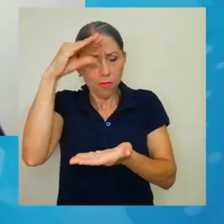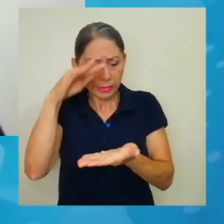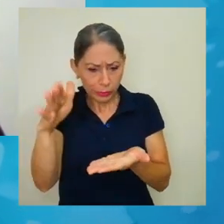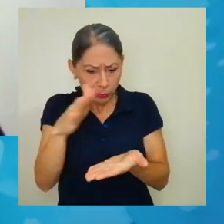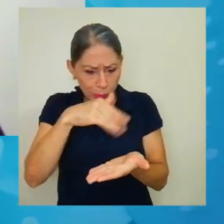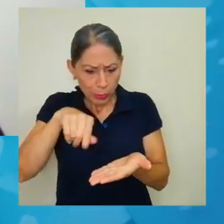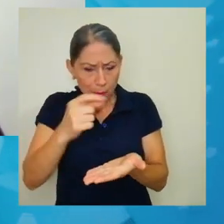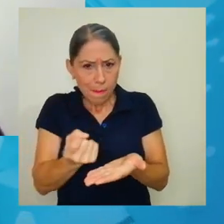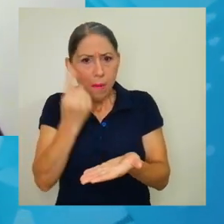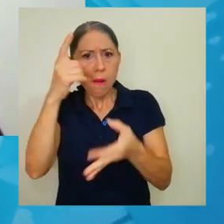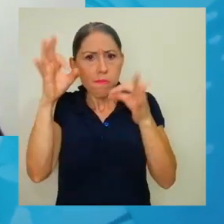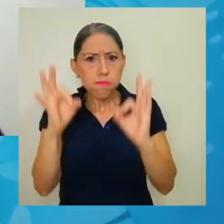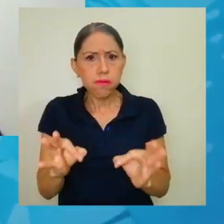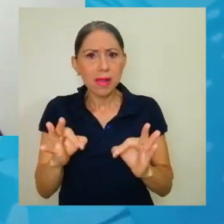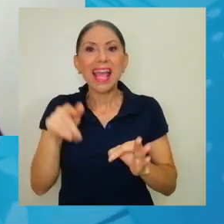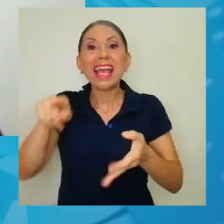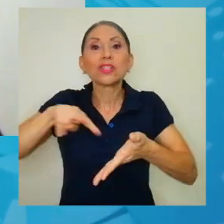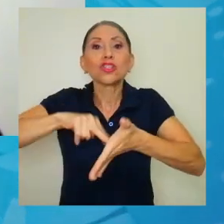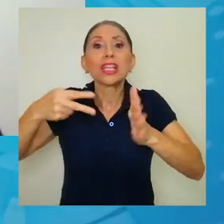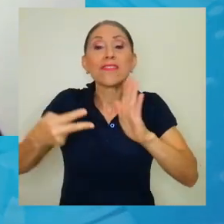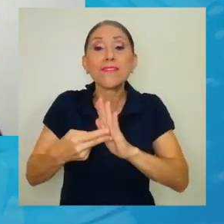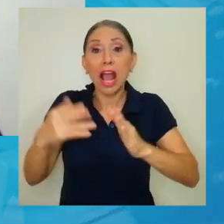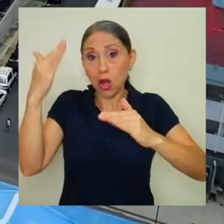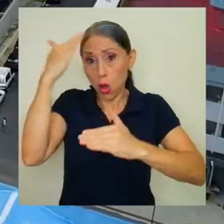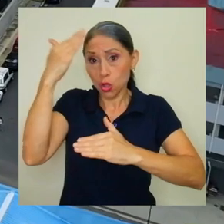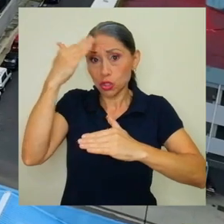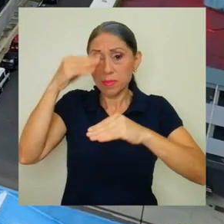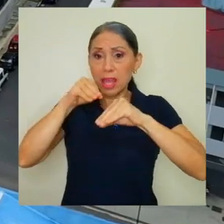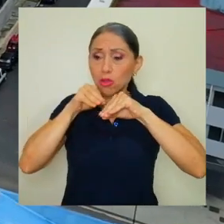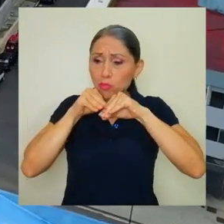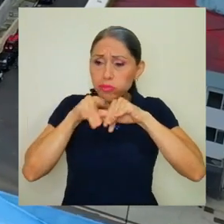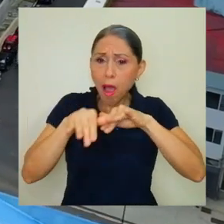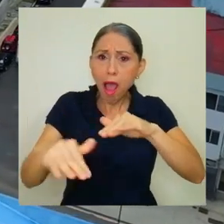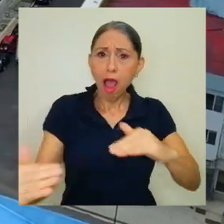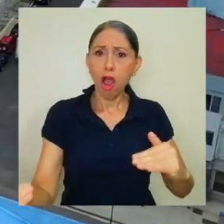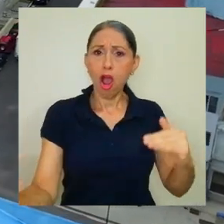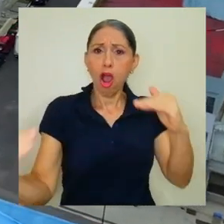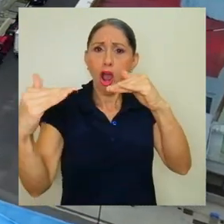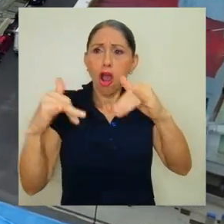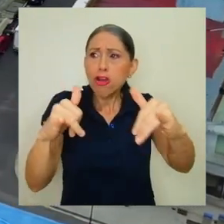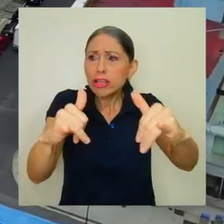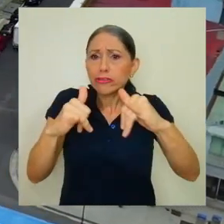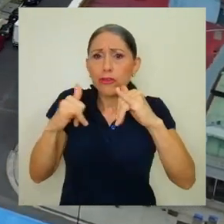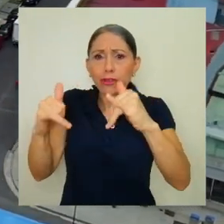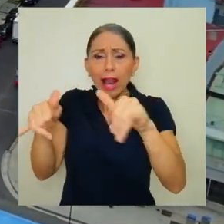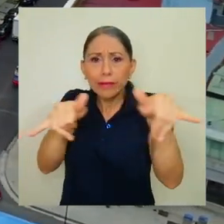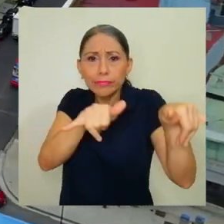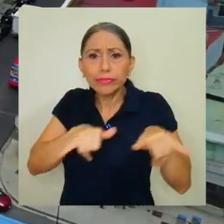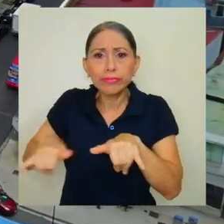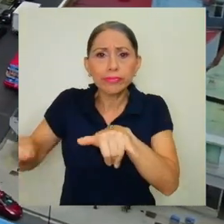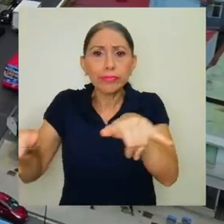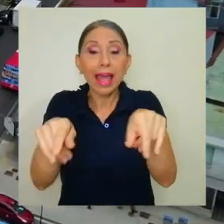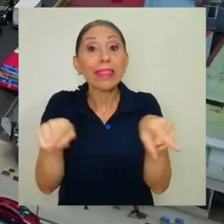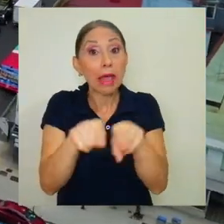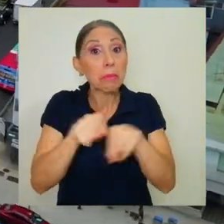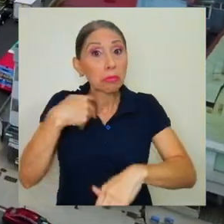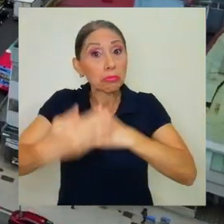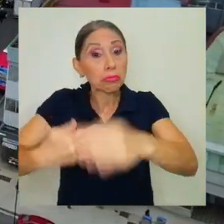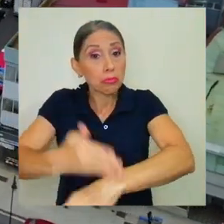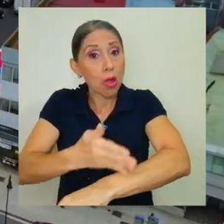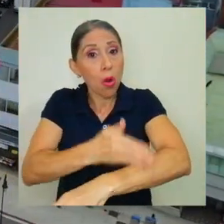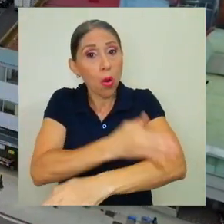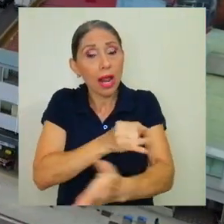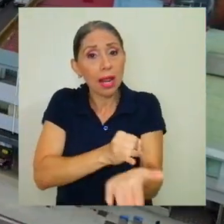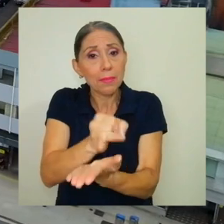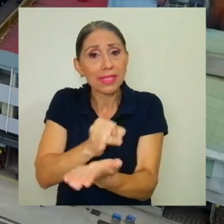es un traspaso horizontal de conocimiento, crea un caldo de cultivo para la mejora de la investigación y la creación de